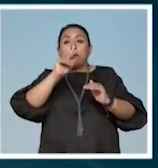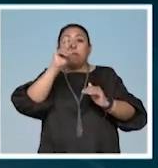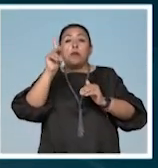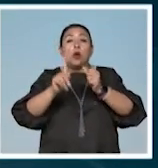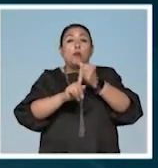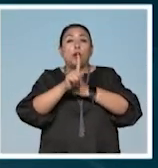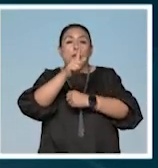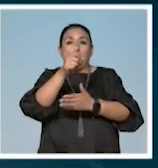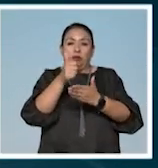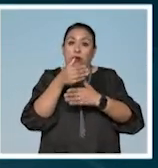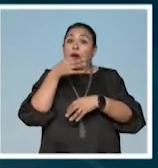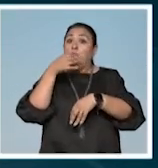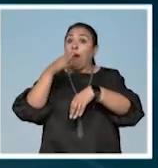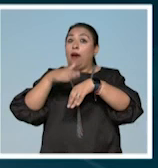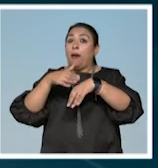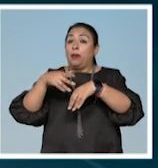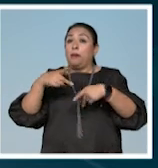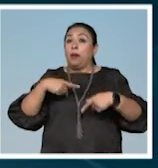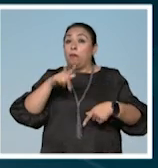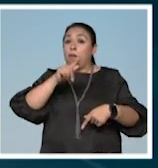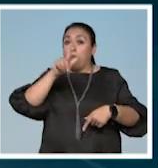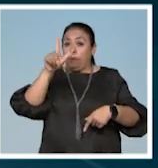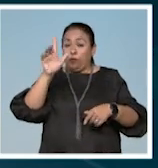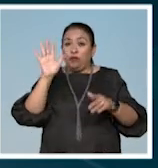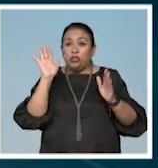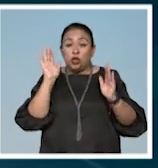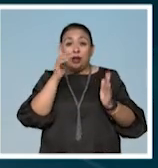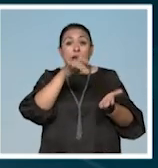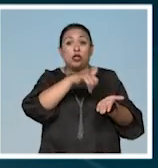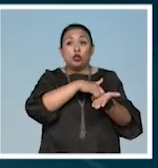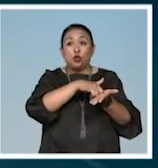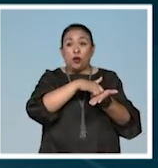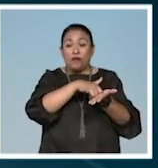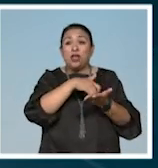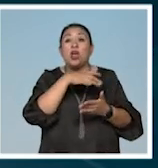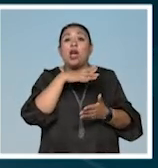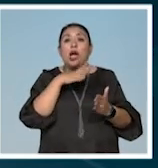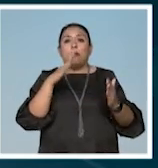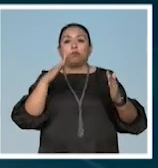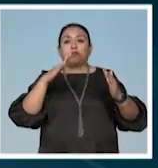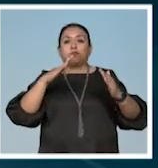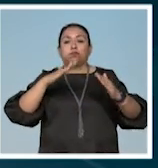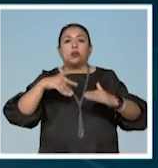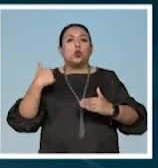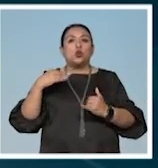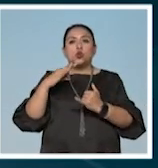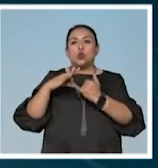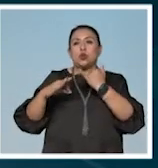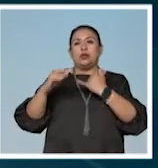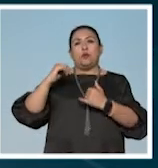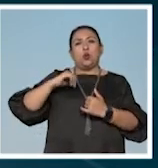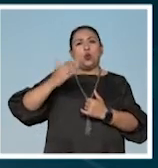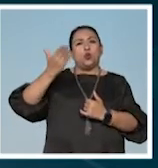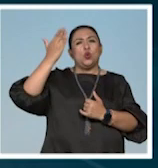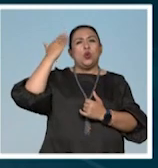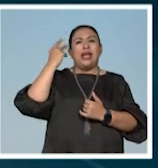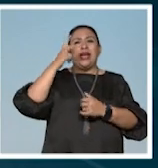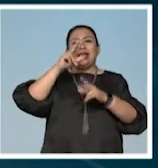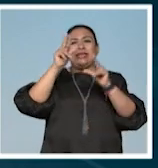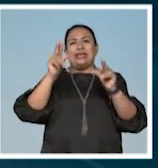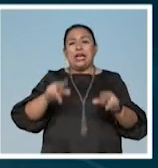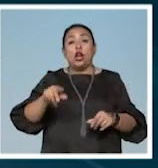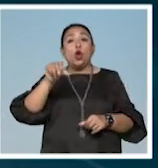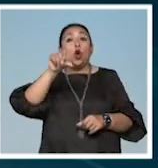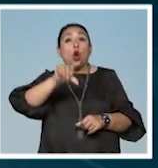costera, advierten los expertos. Nueva York sufre hundimientos desde la última edad de hielo, pero hoy por hoy,